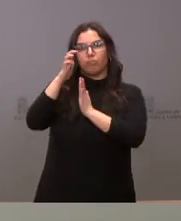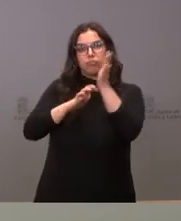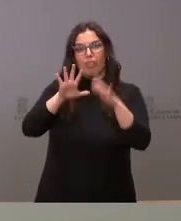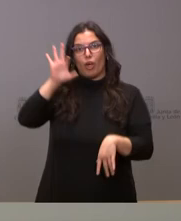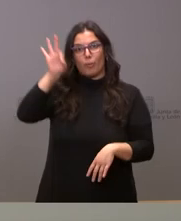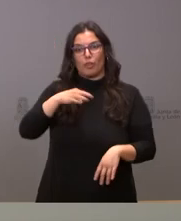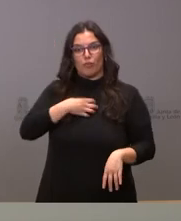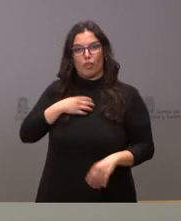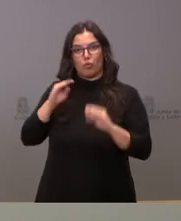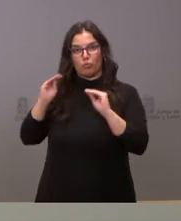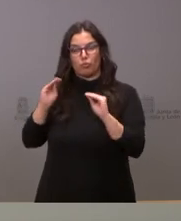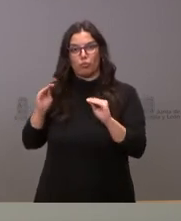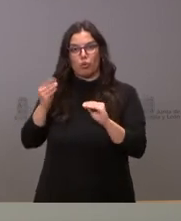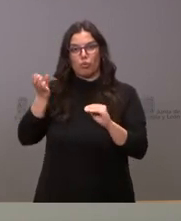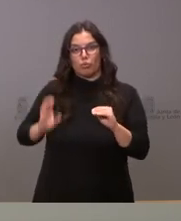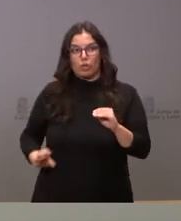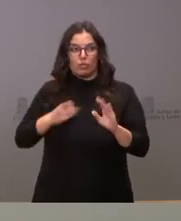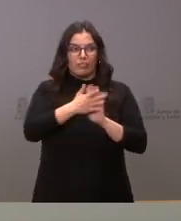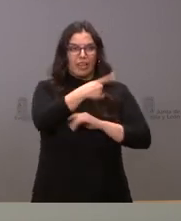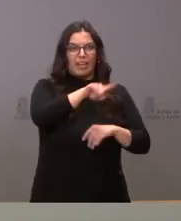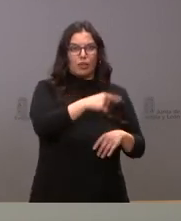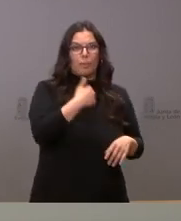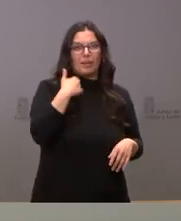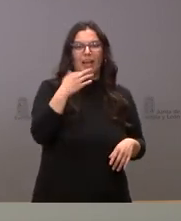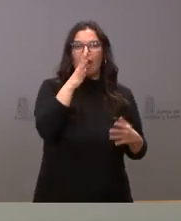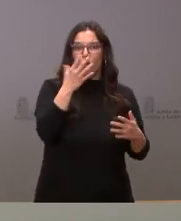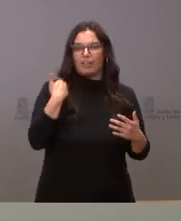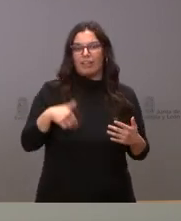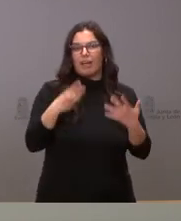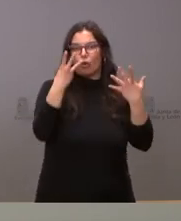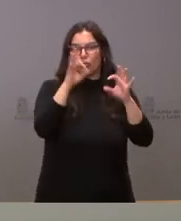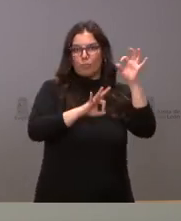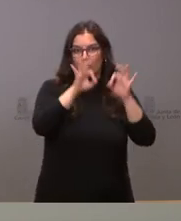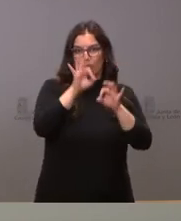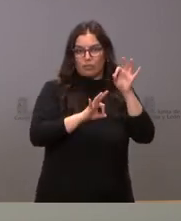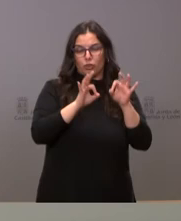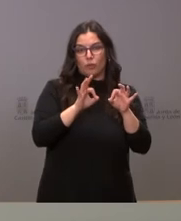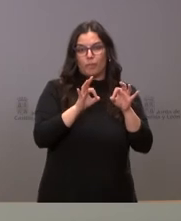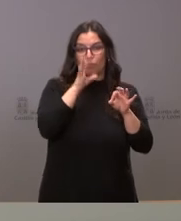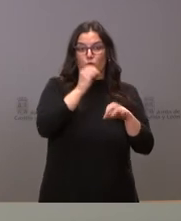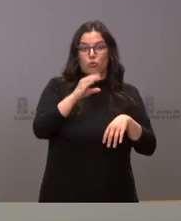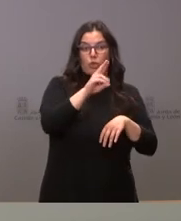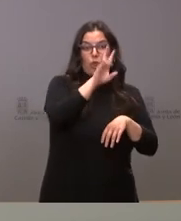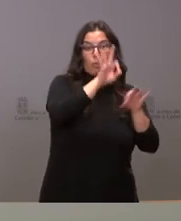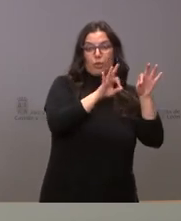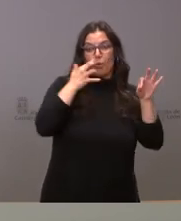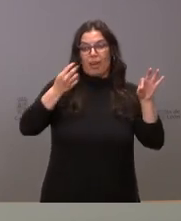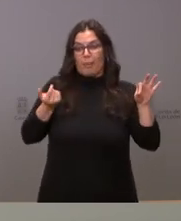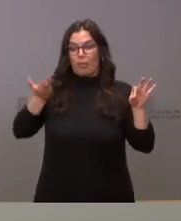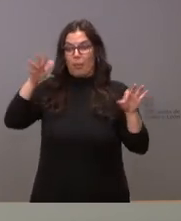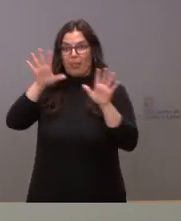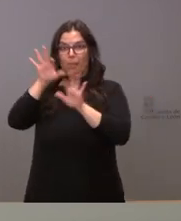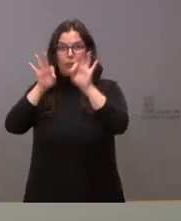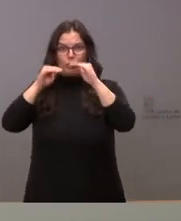estamos hablando ya de pérdidas de poder adquisitivo del 8% para los empleados públicos de la administración pública este tema de la retribución es legislación básica